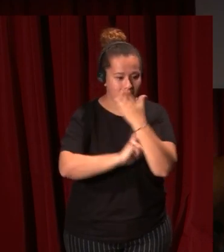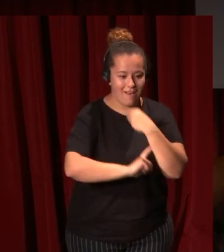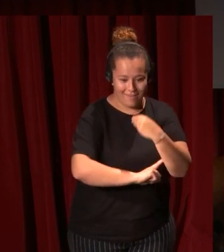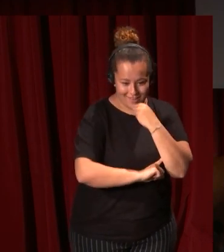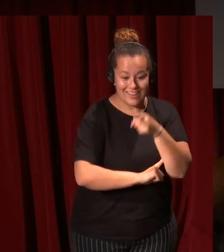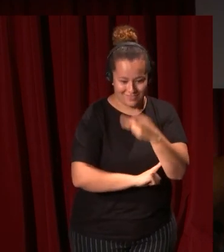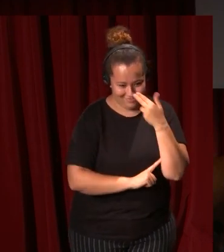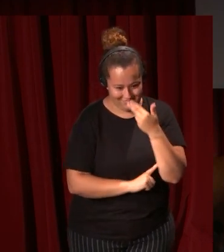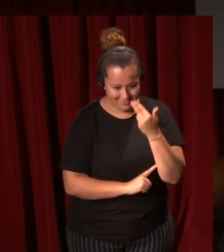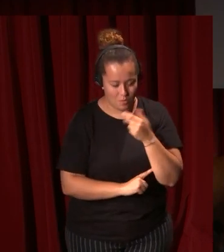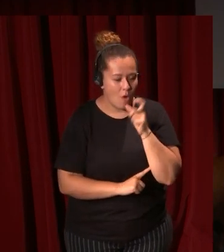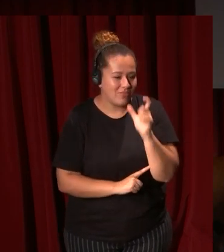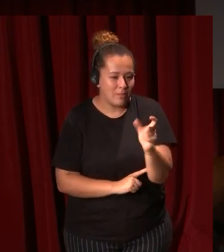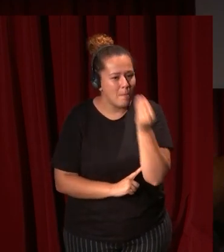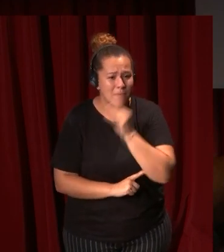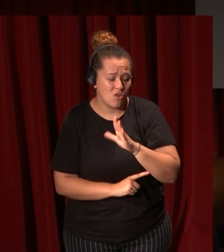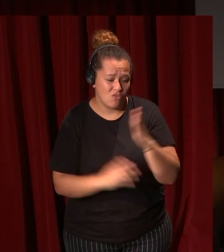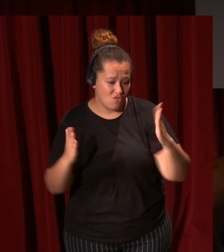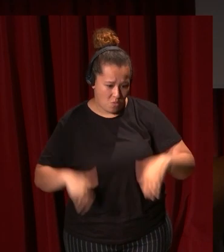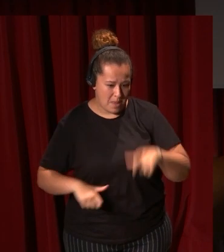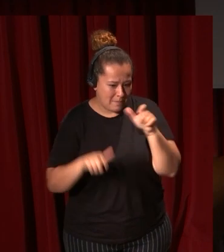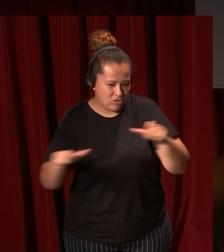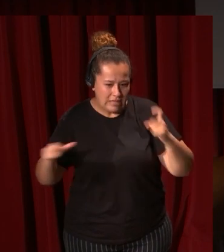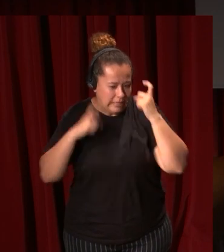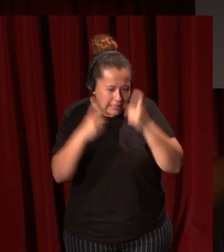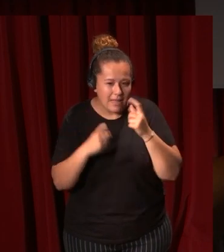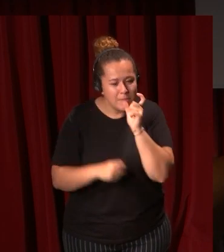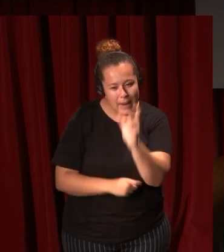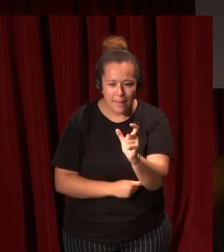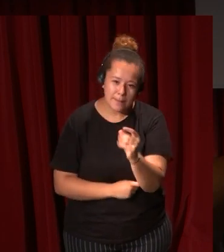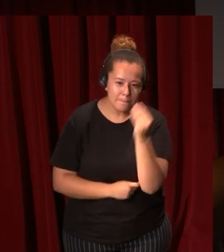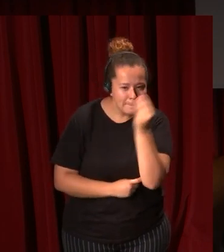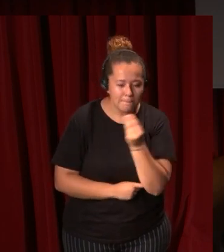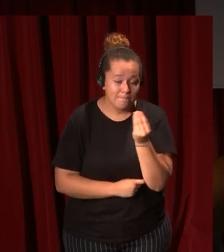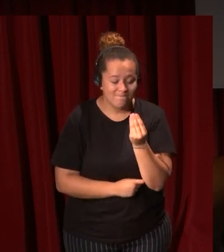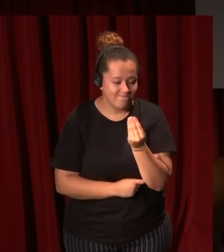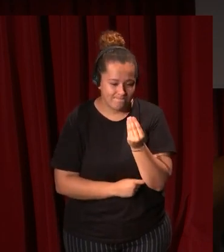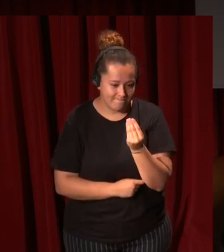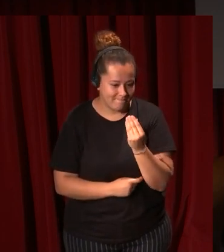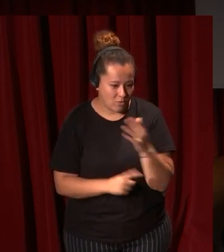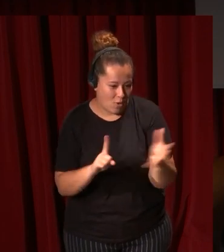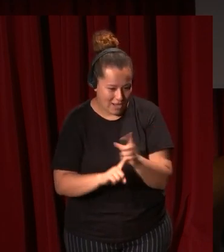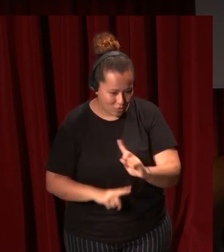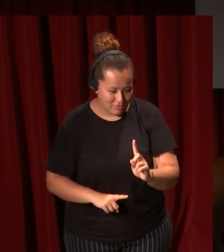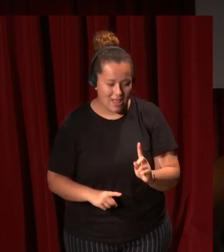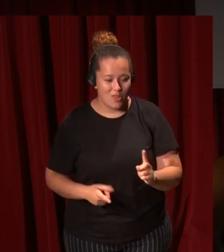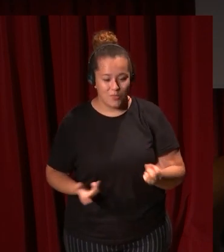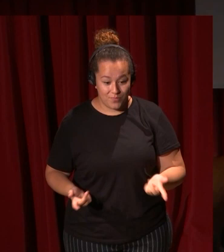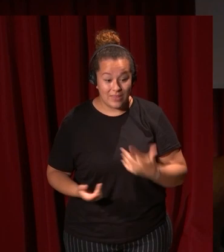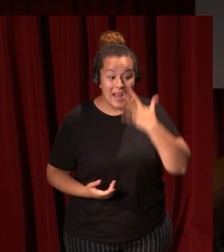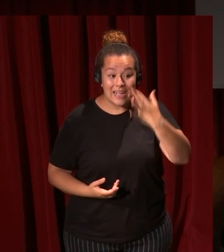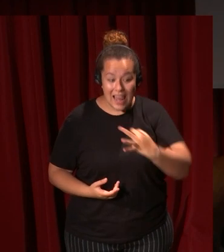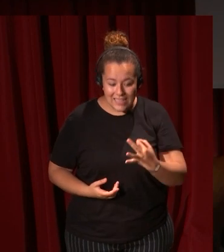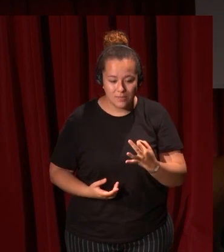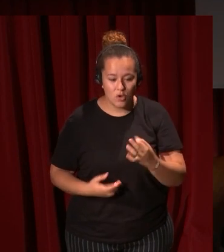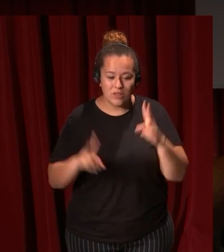lo ha intentado encontrar muchísima gente a lo largo de los siglos yo lo he intentado también se llama ficciones realistas esta sección el realismo